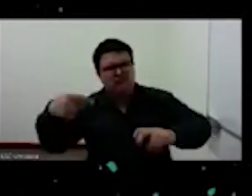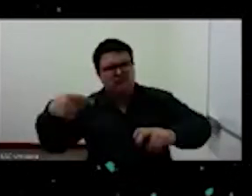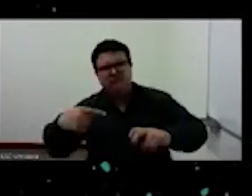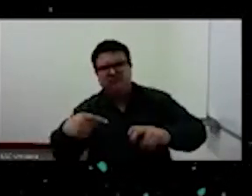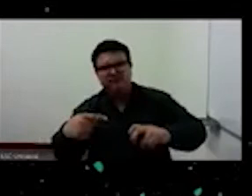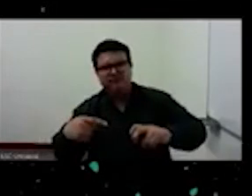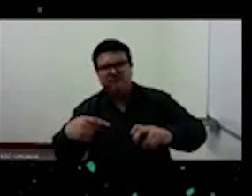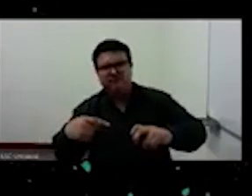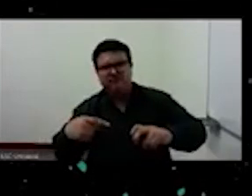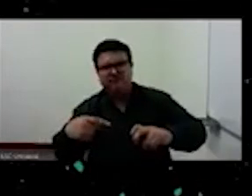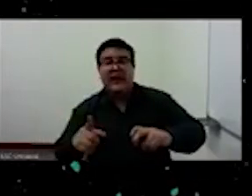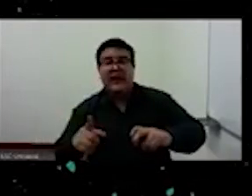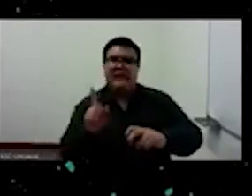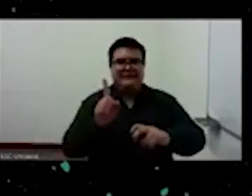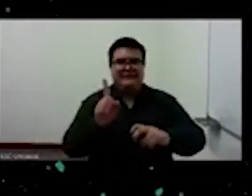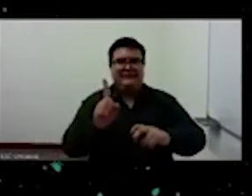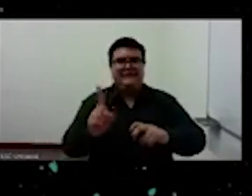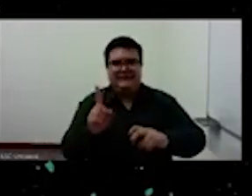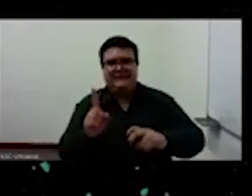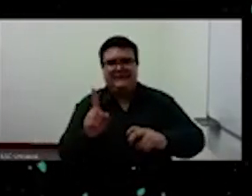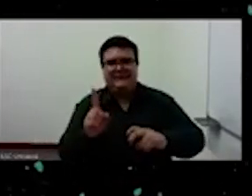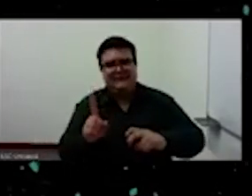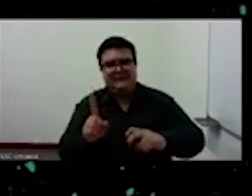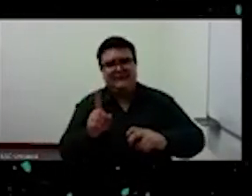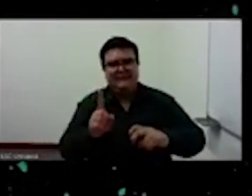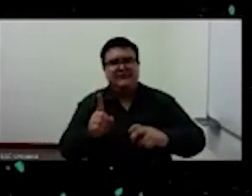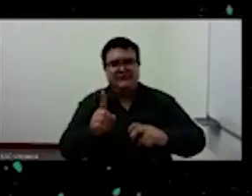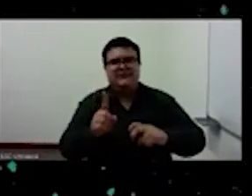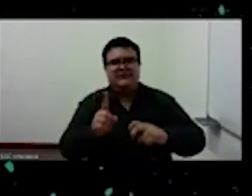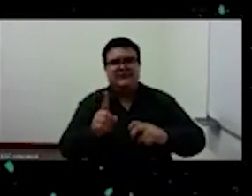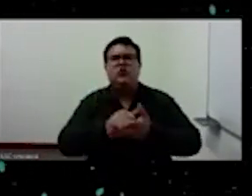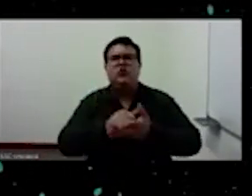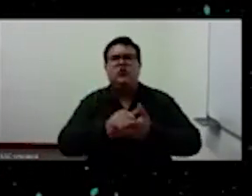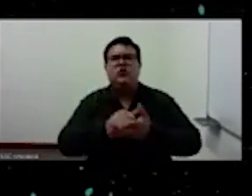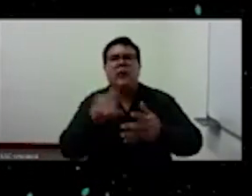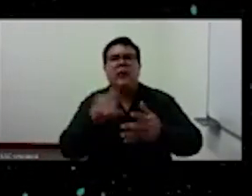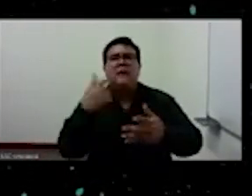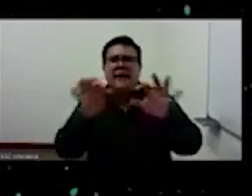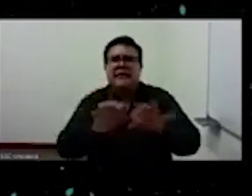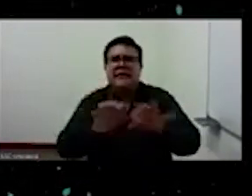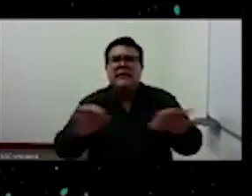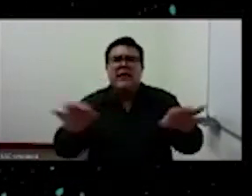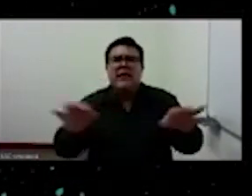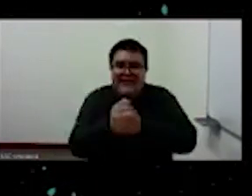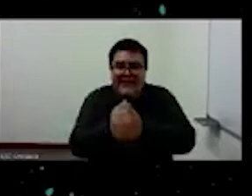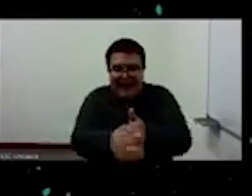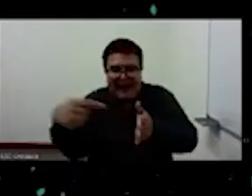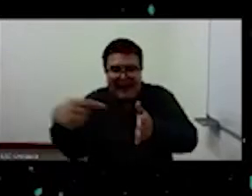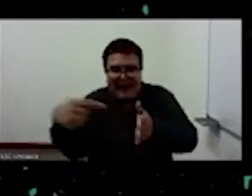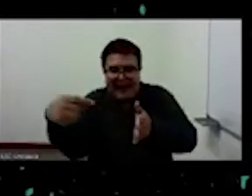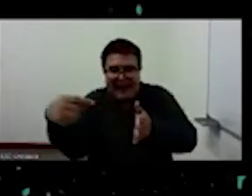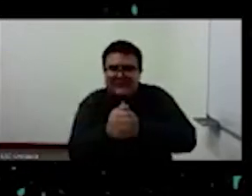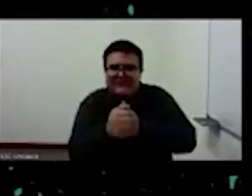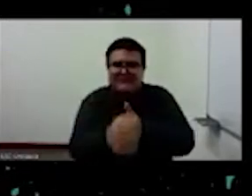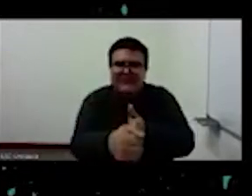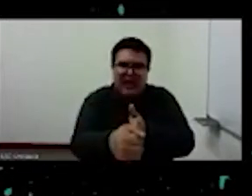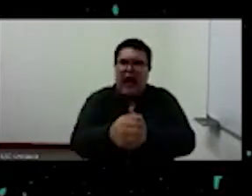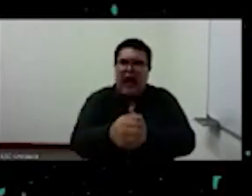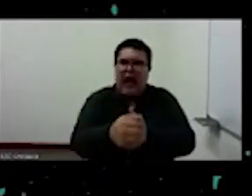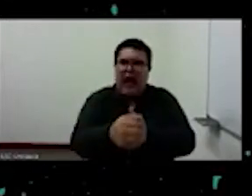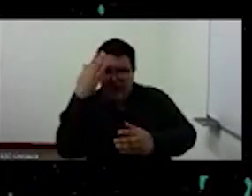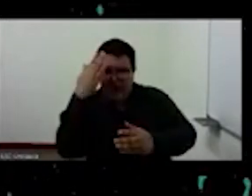y fue como una guía, una dirección